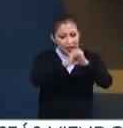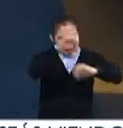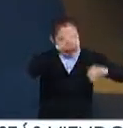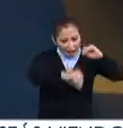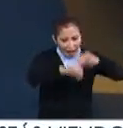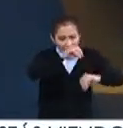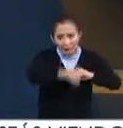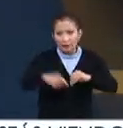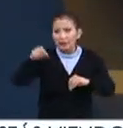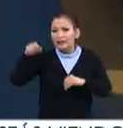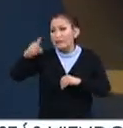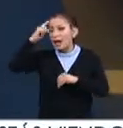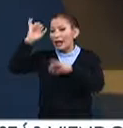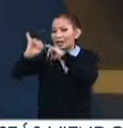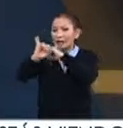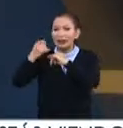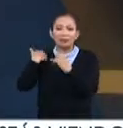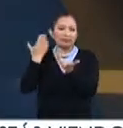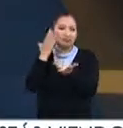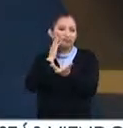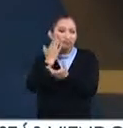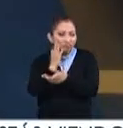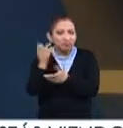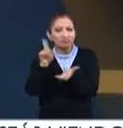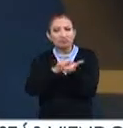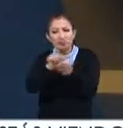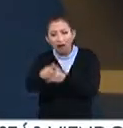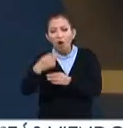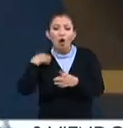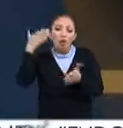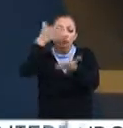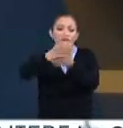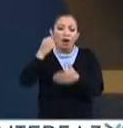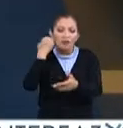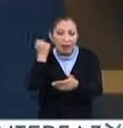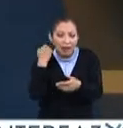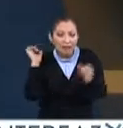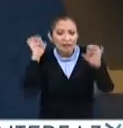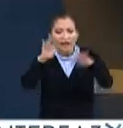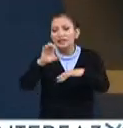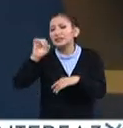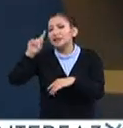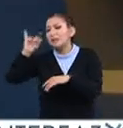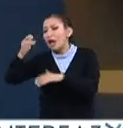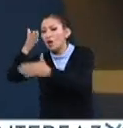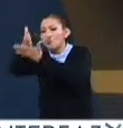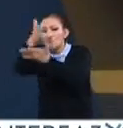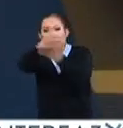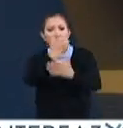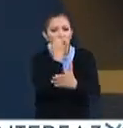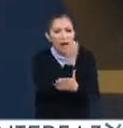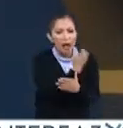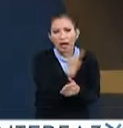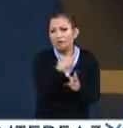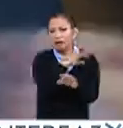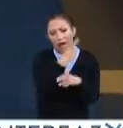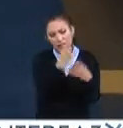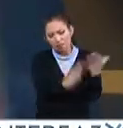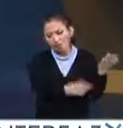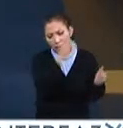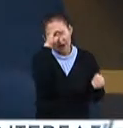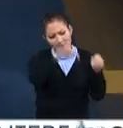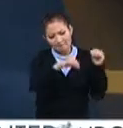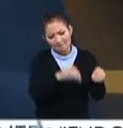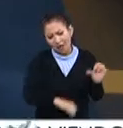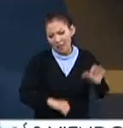desde estar presentes en redes sociales, desde hacer conferencias, seminarios, ir a las escuelas, ¿sí? Vamos a